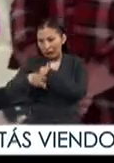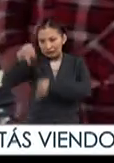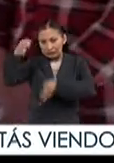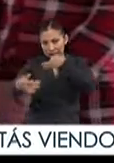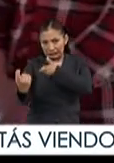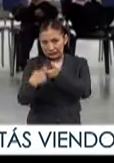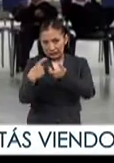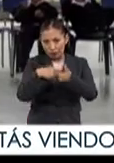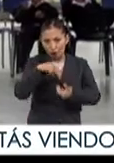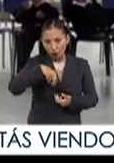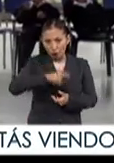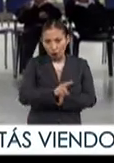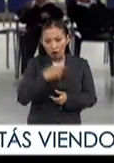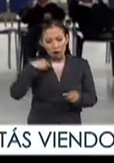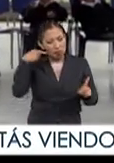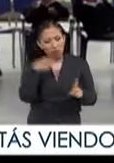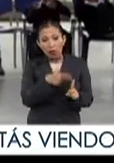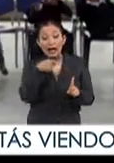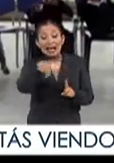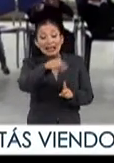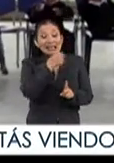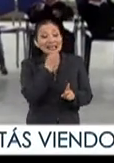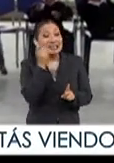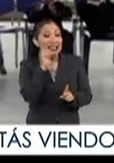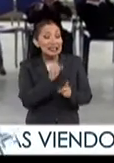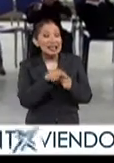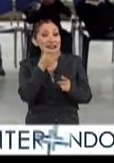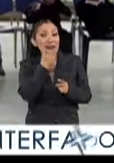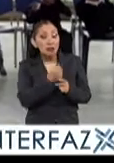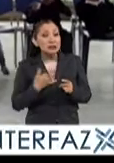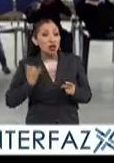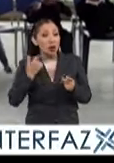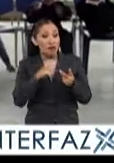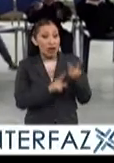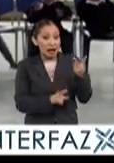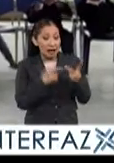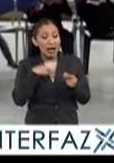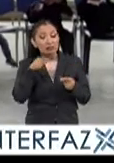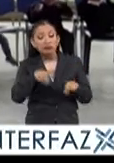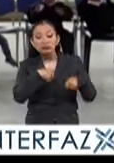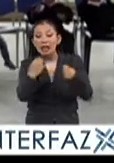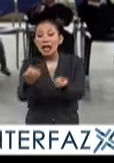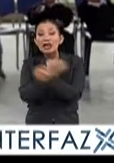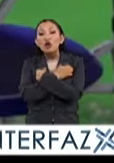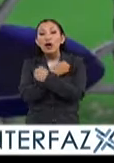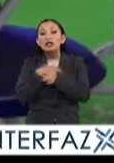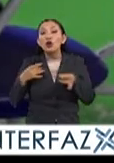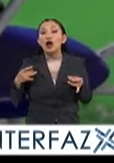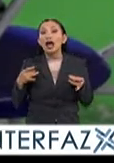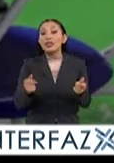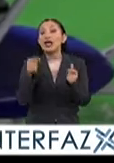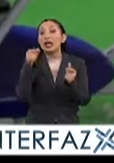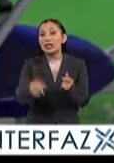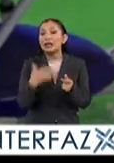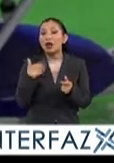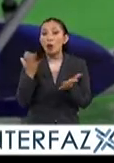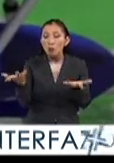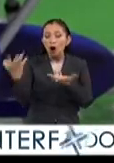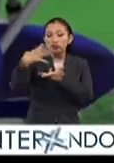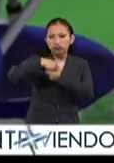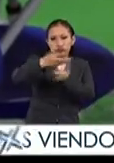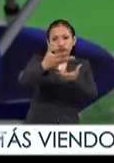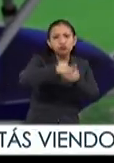adheridos a la ONU se centran en que las niñas, niños y jóvenes reciban educación de calidad y de manera